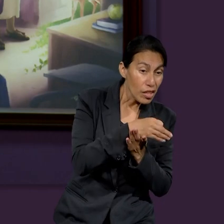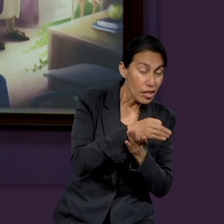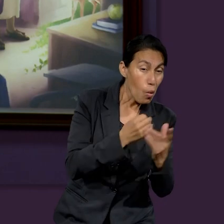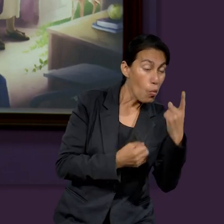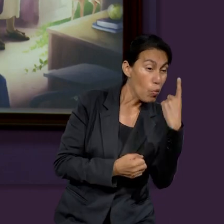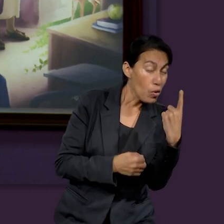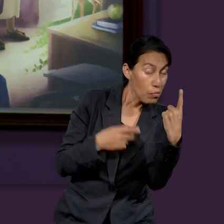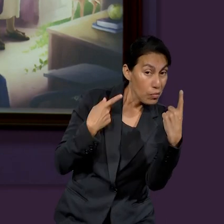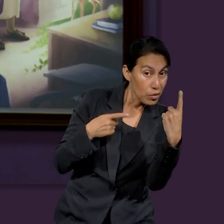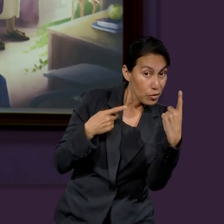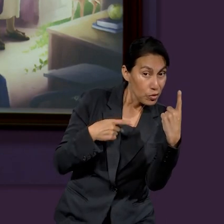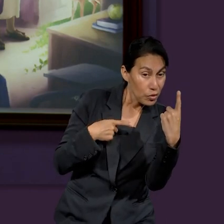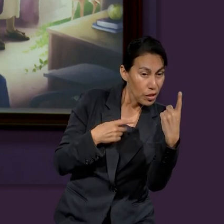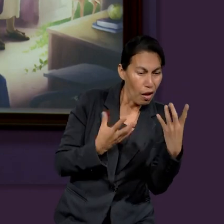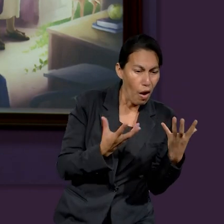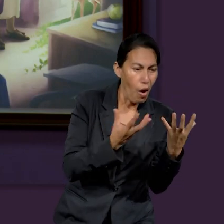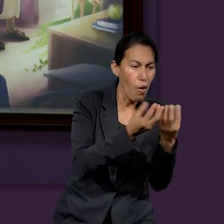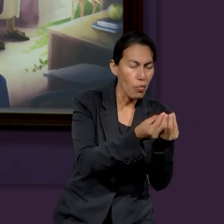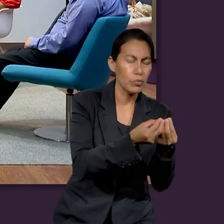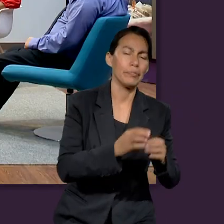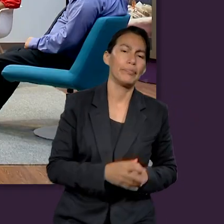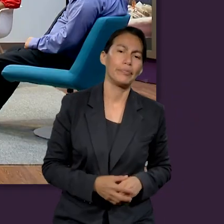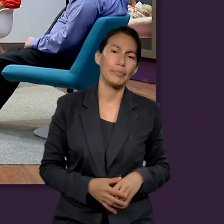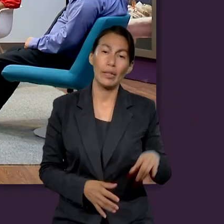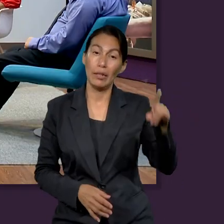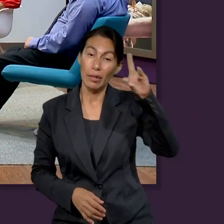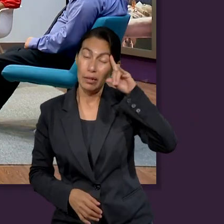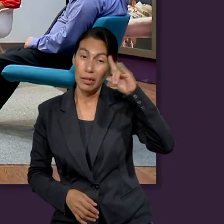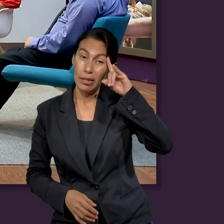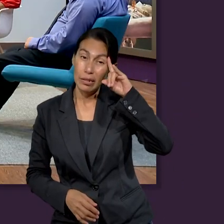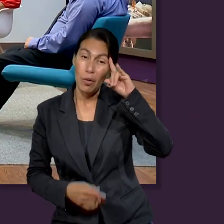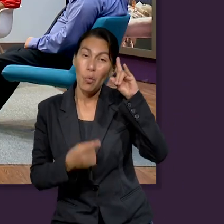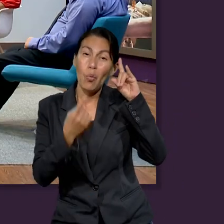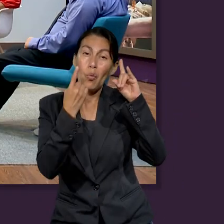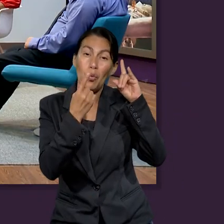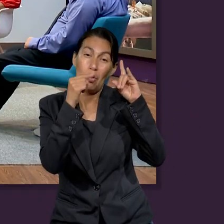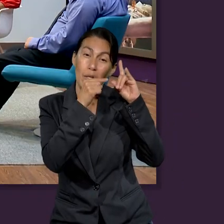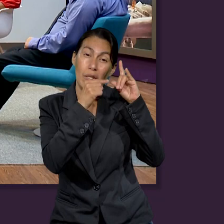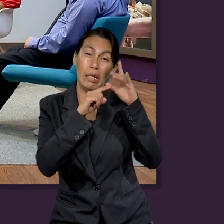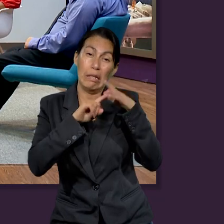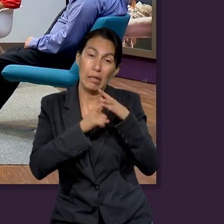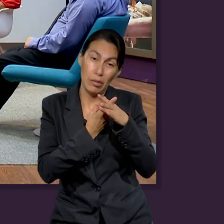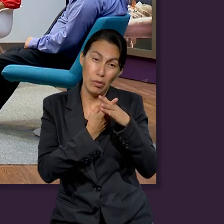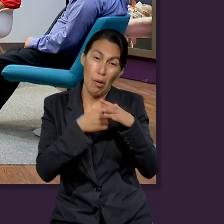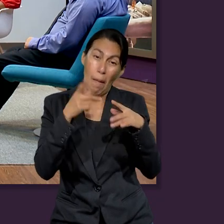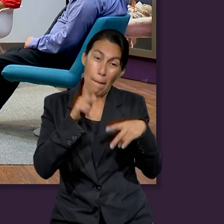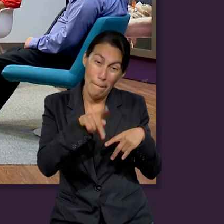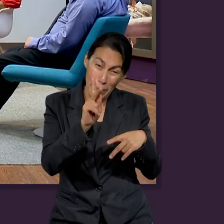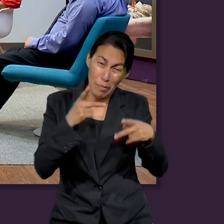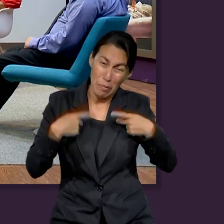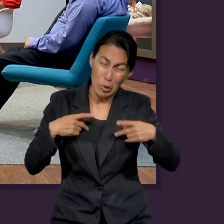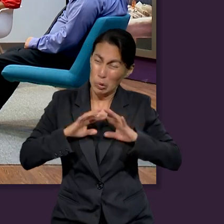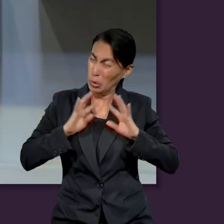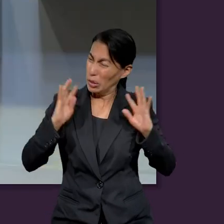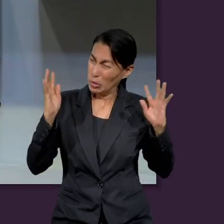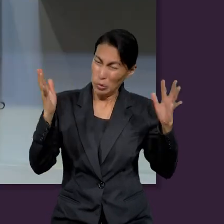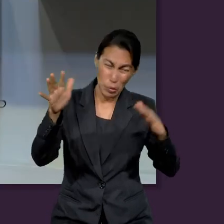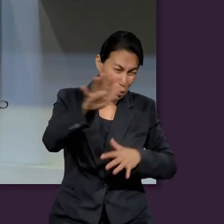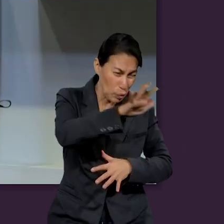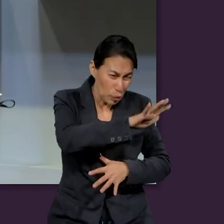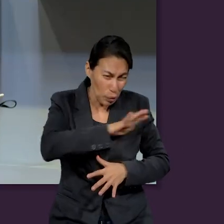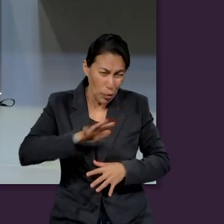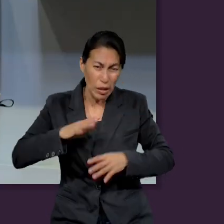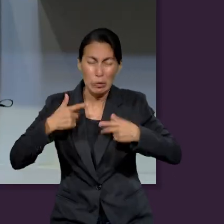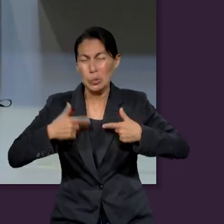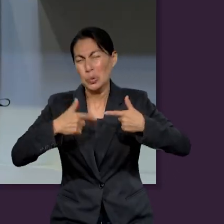todo lo que él ha llevado empezó con una persona, pero arrastra a muchísima gente. Excelente, gracias